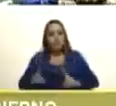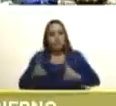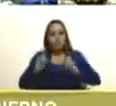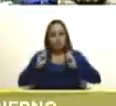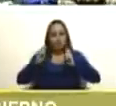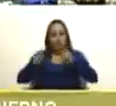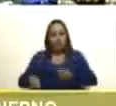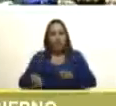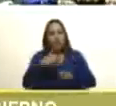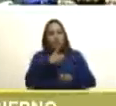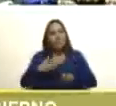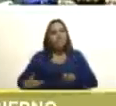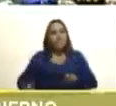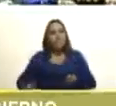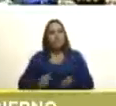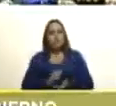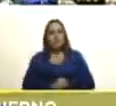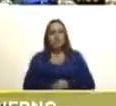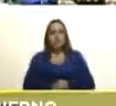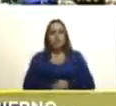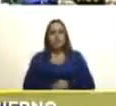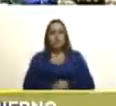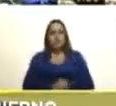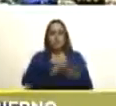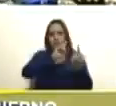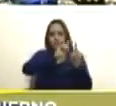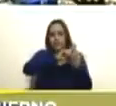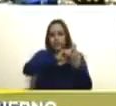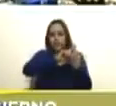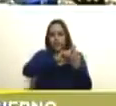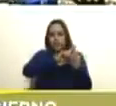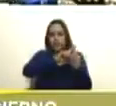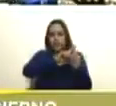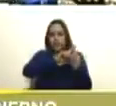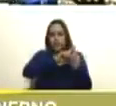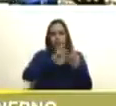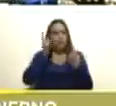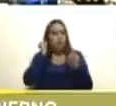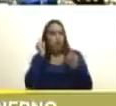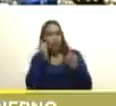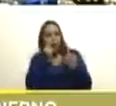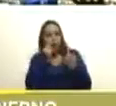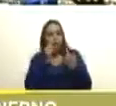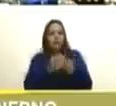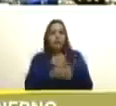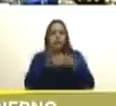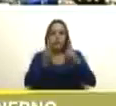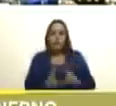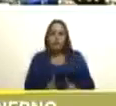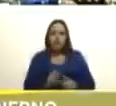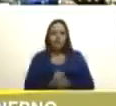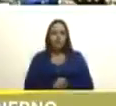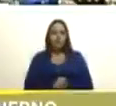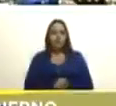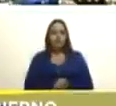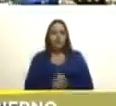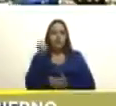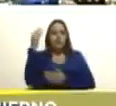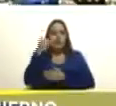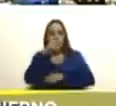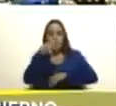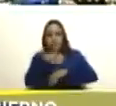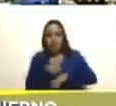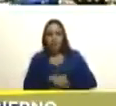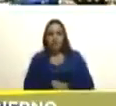de la república un o un una representante designado o designada por la asamblea